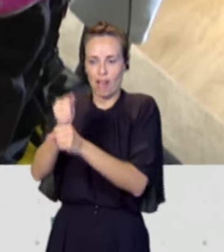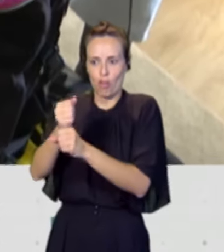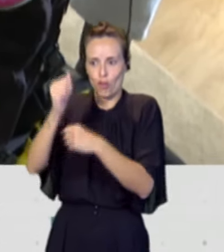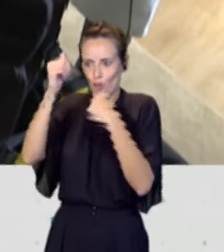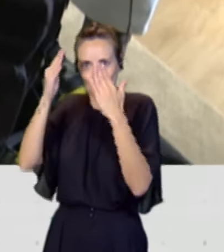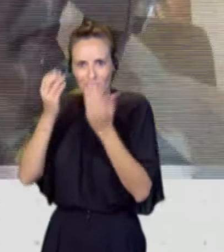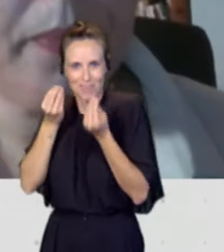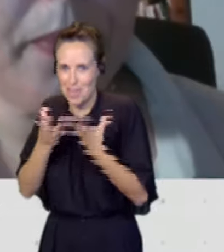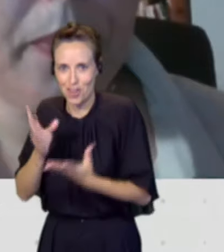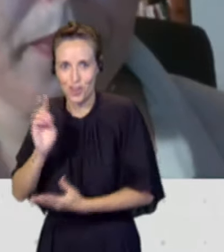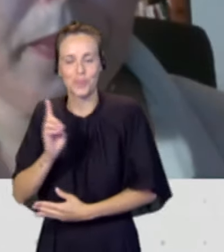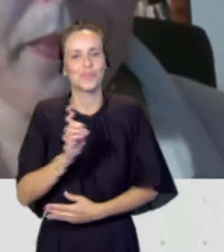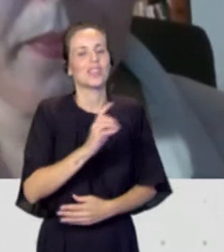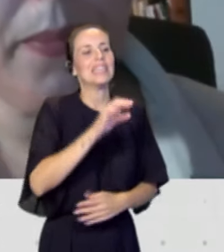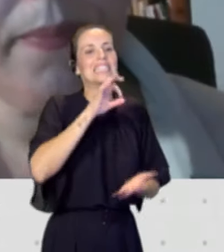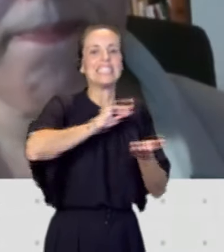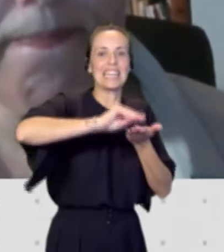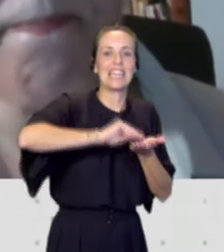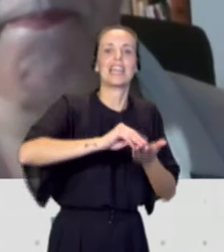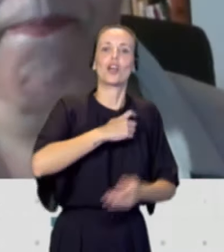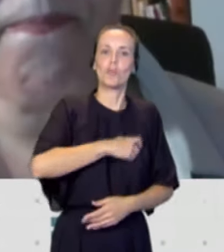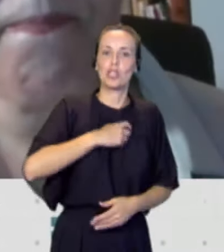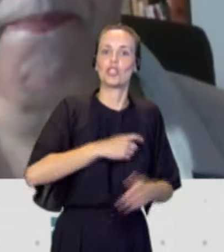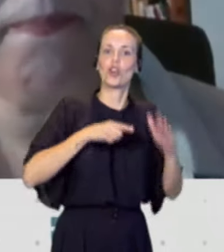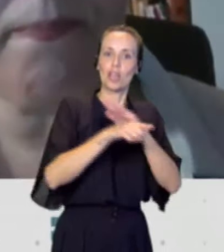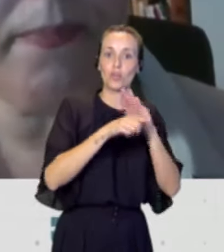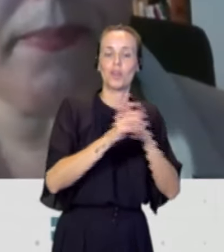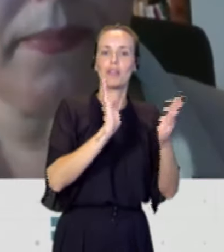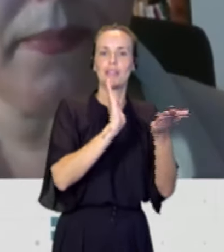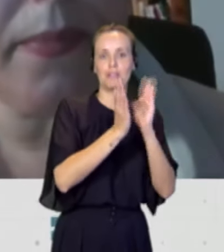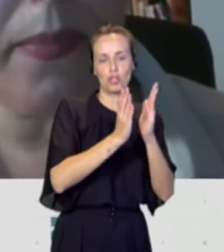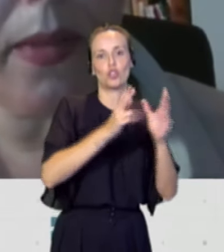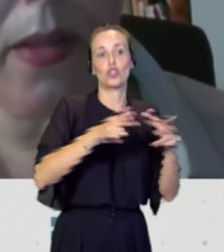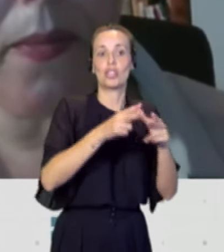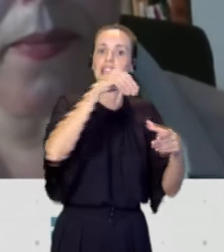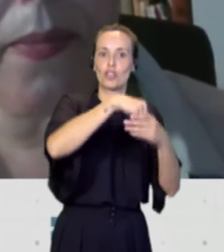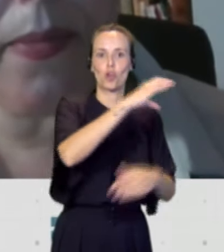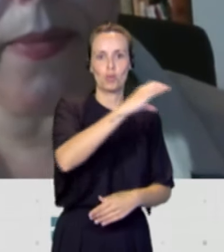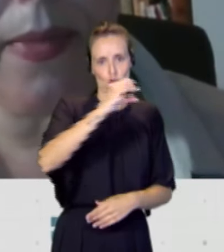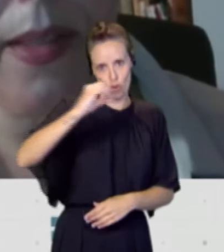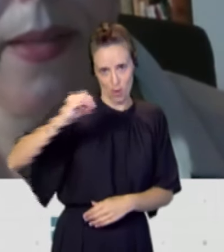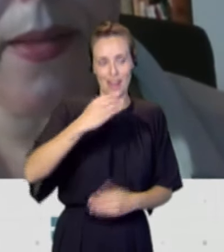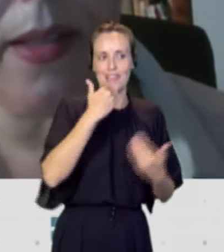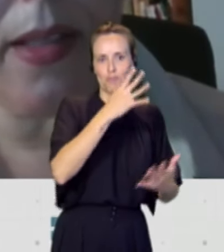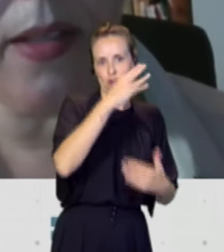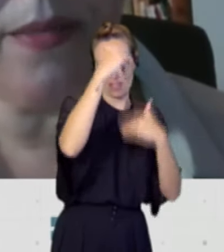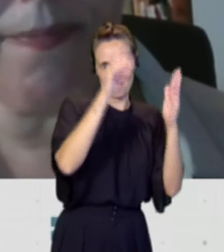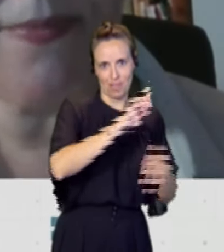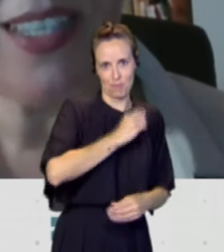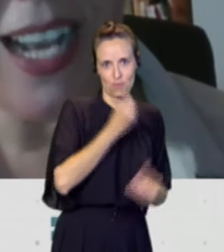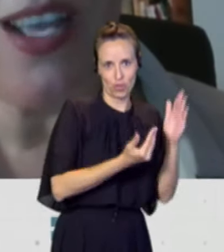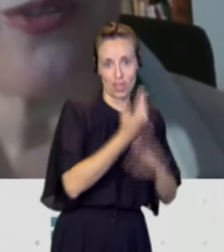Pues Aida González, Secretaria de la Comisión Ejecutiva de Intervención Social de Comisiones Obreras, muchísimas gracias por habernos atendido, muy buenos días.